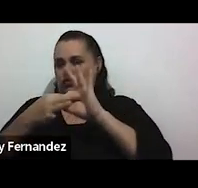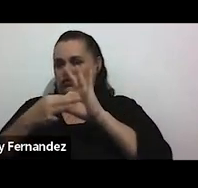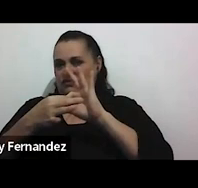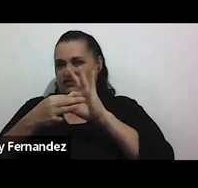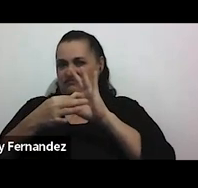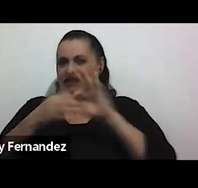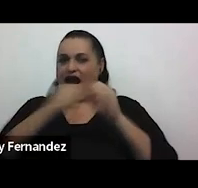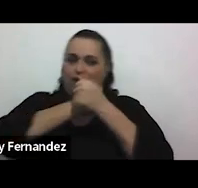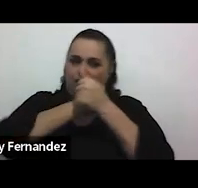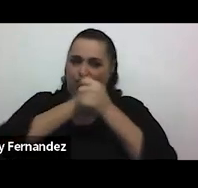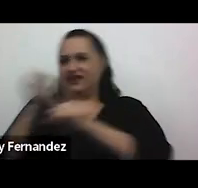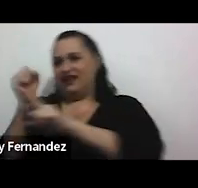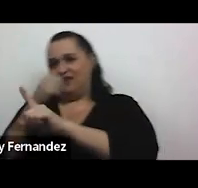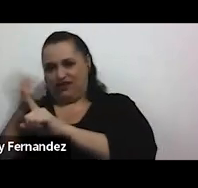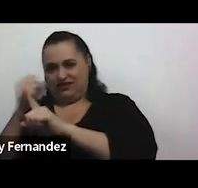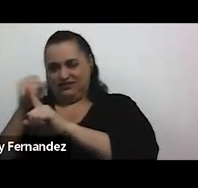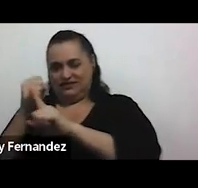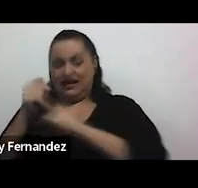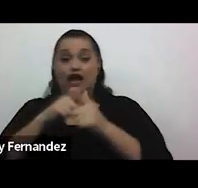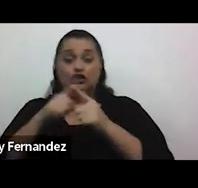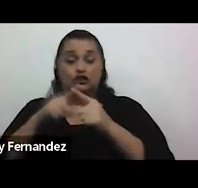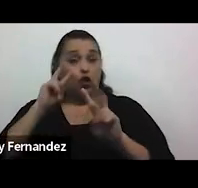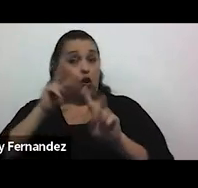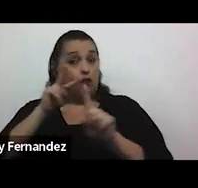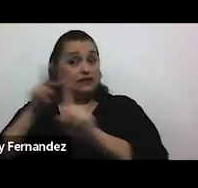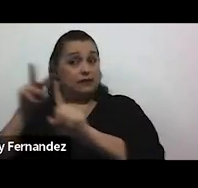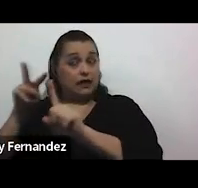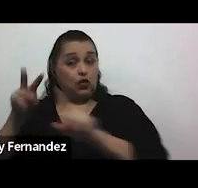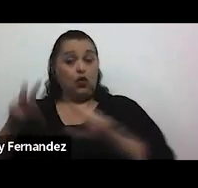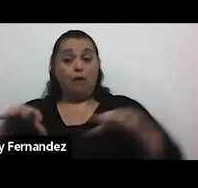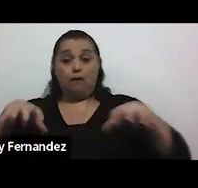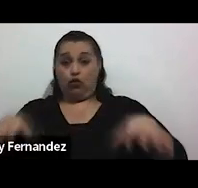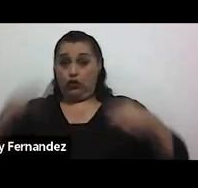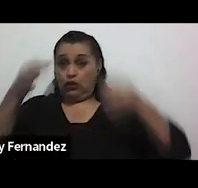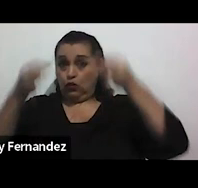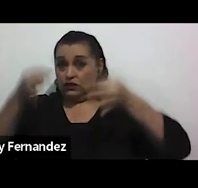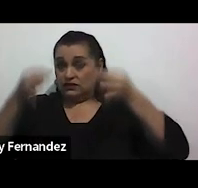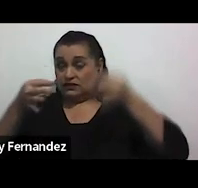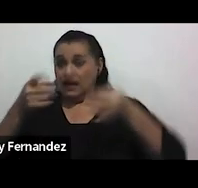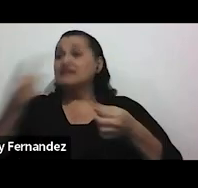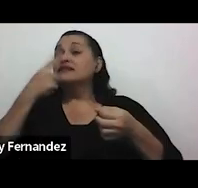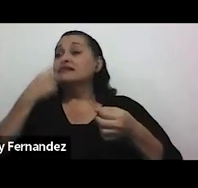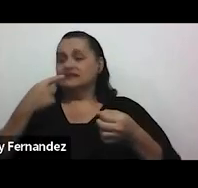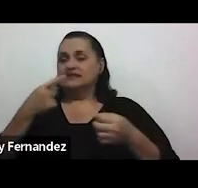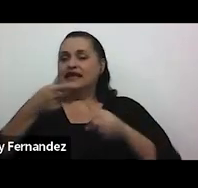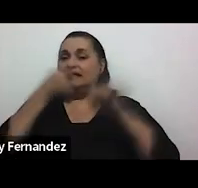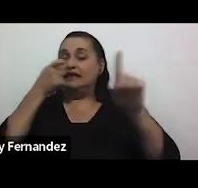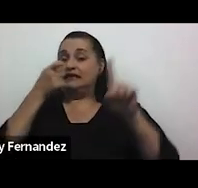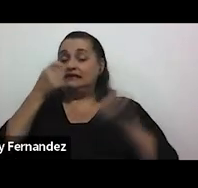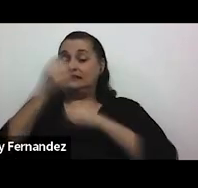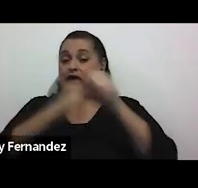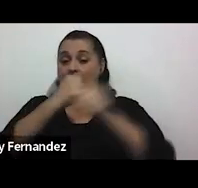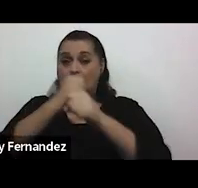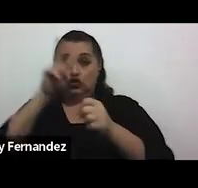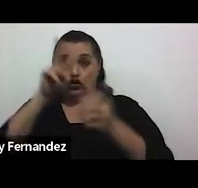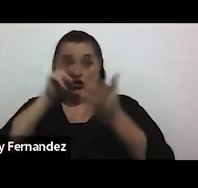Entonces, el Observatorio de la Violencia del Poder Judicial nos comparte que desde el año 2007, que fue